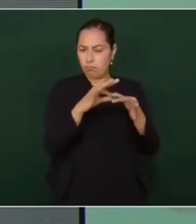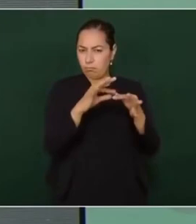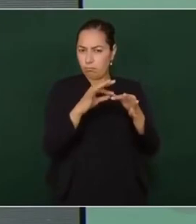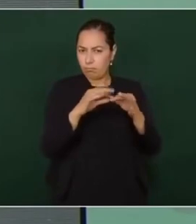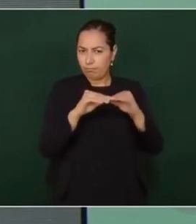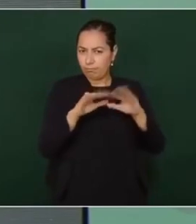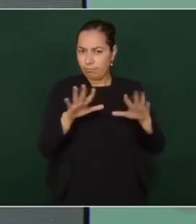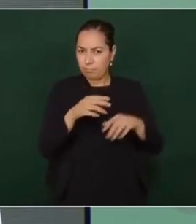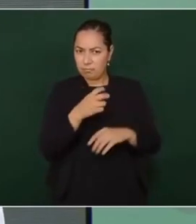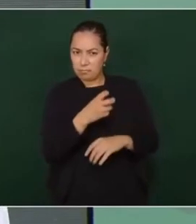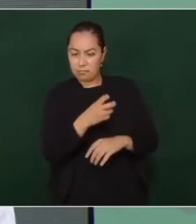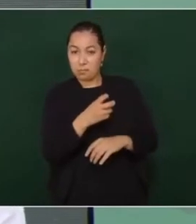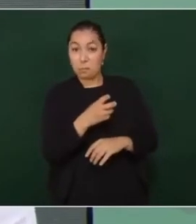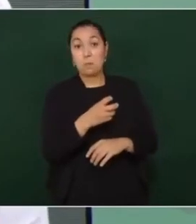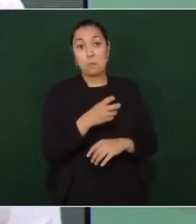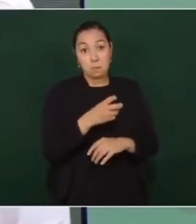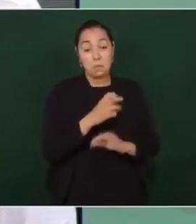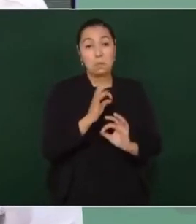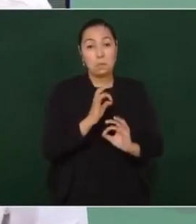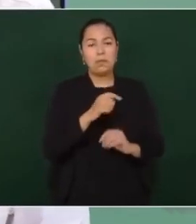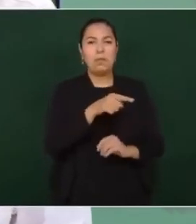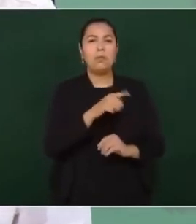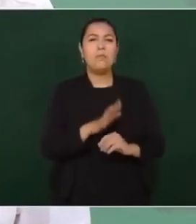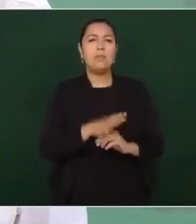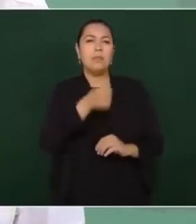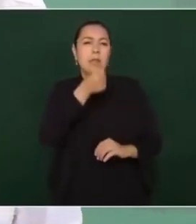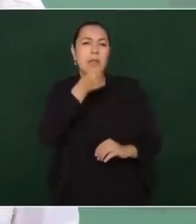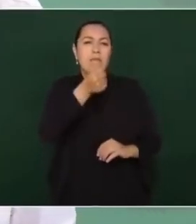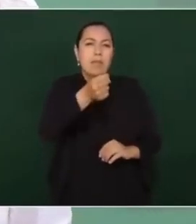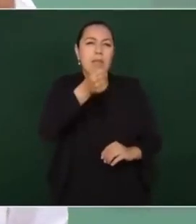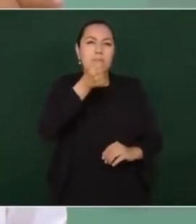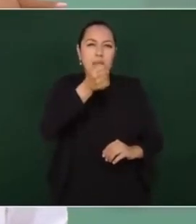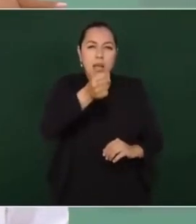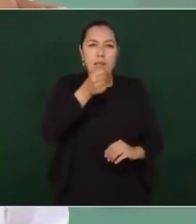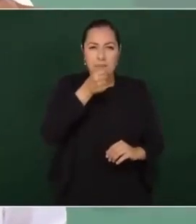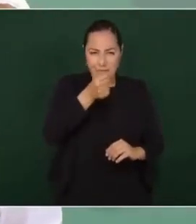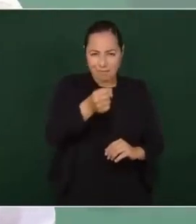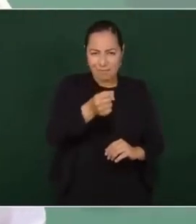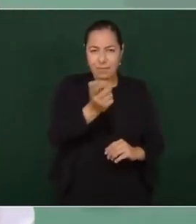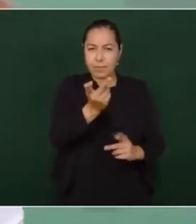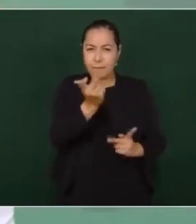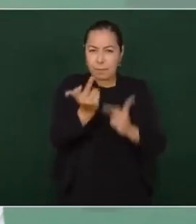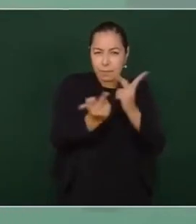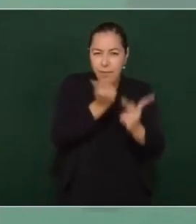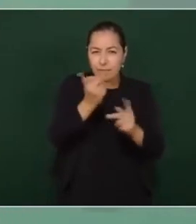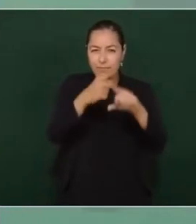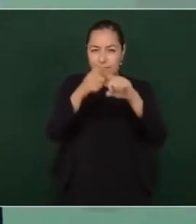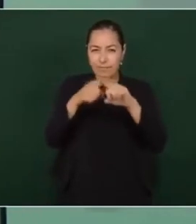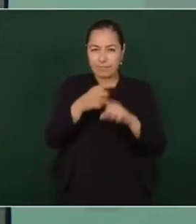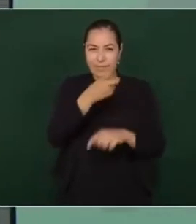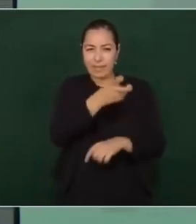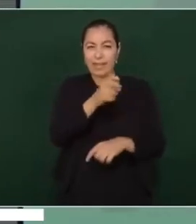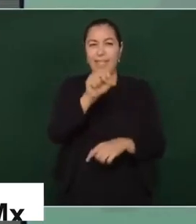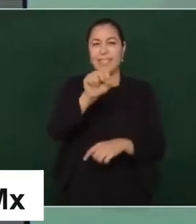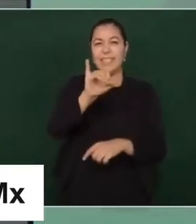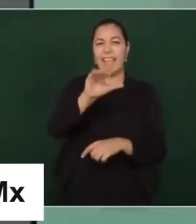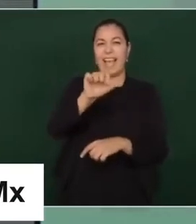donde se le hacen entrevistas a algunos sicarios